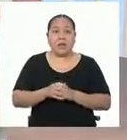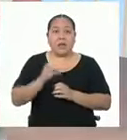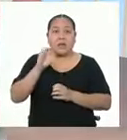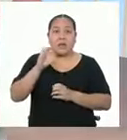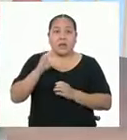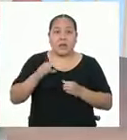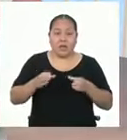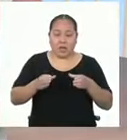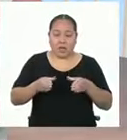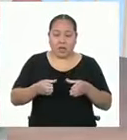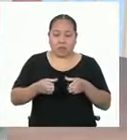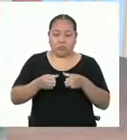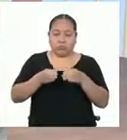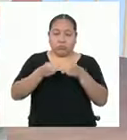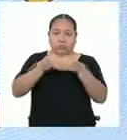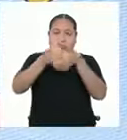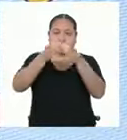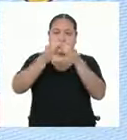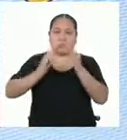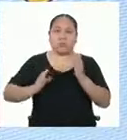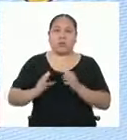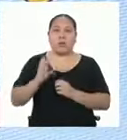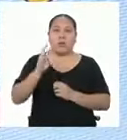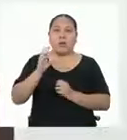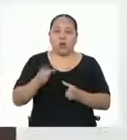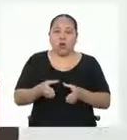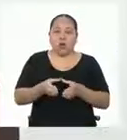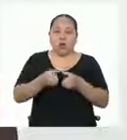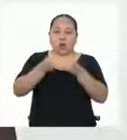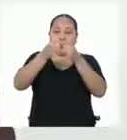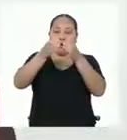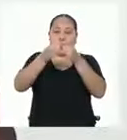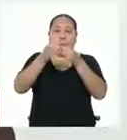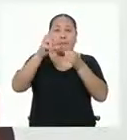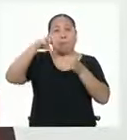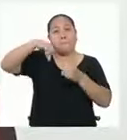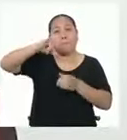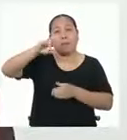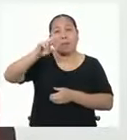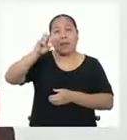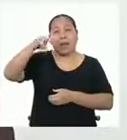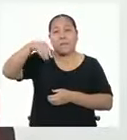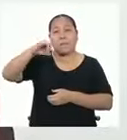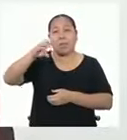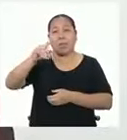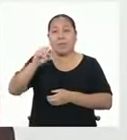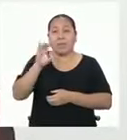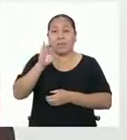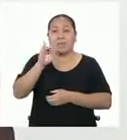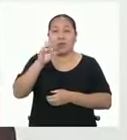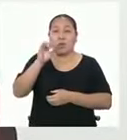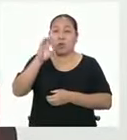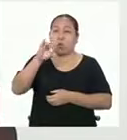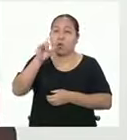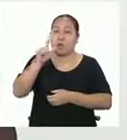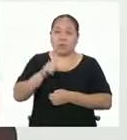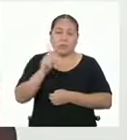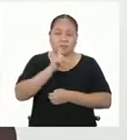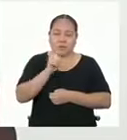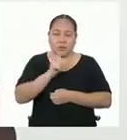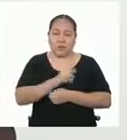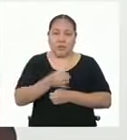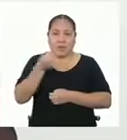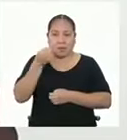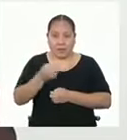considerado una pirámide circular? Interesante la pregunta de Graciela. Mira, la verdad, no. La